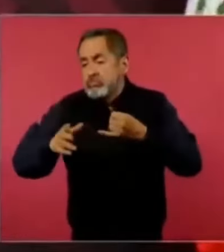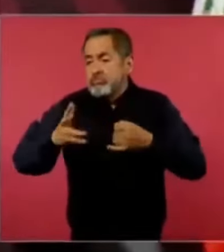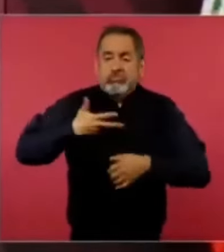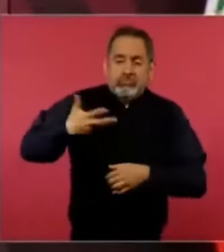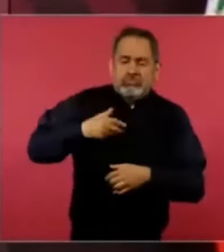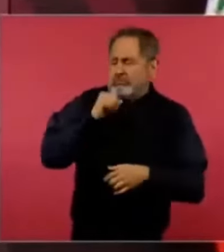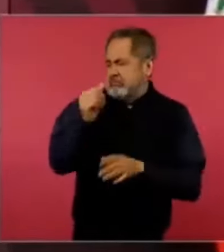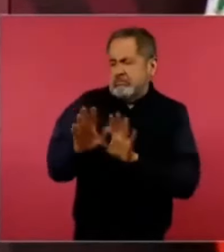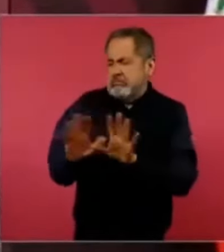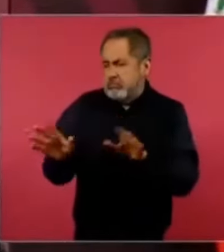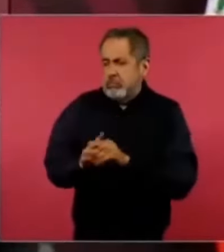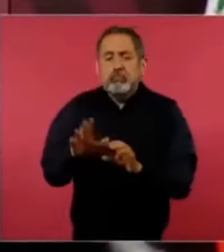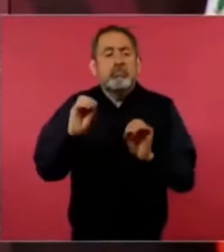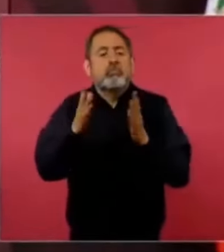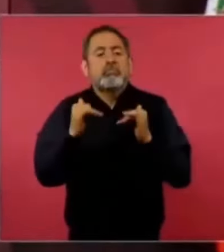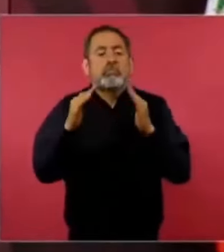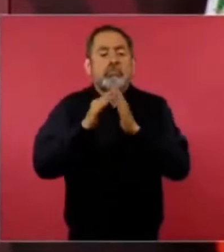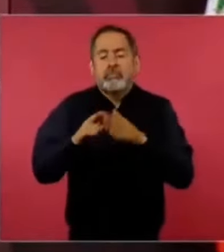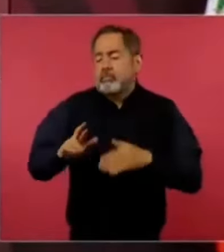en Valle de Bravo,